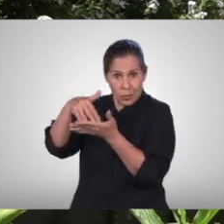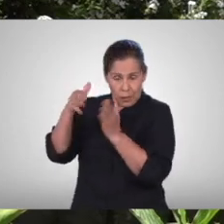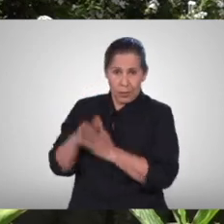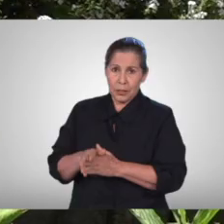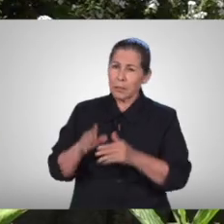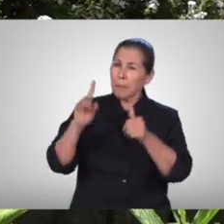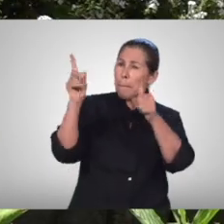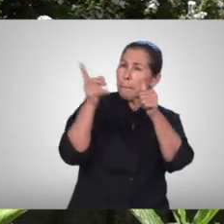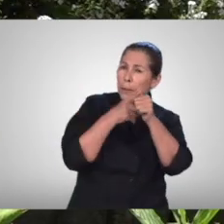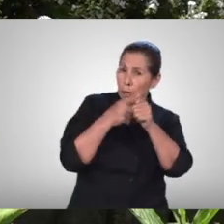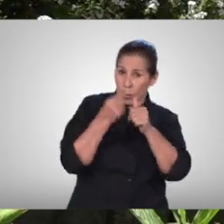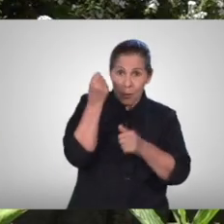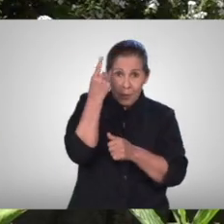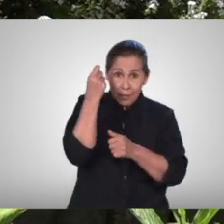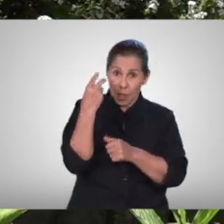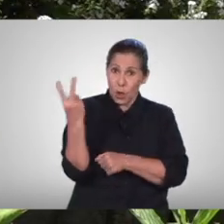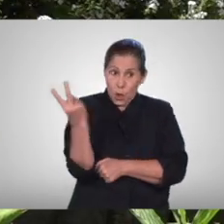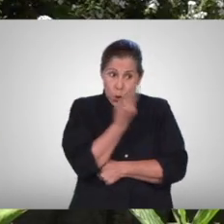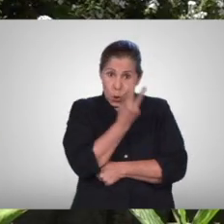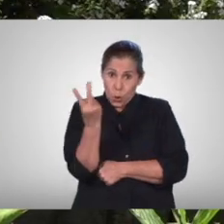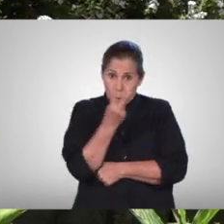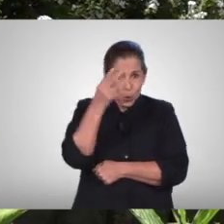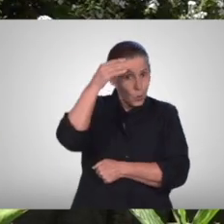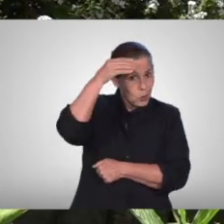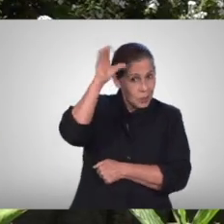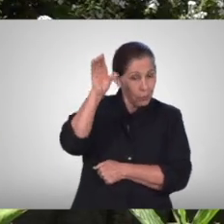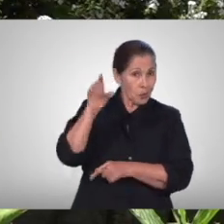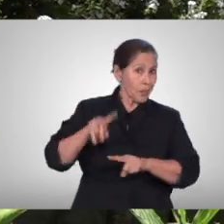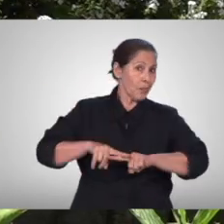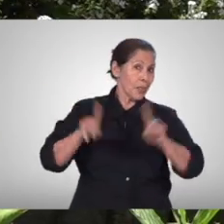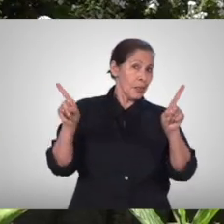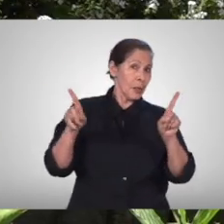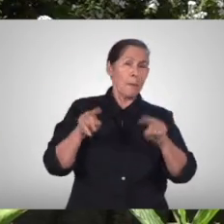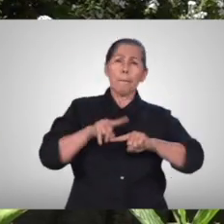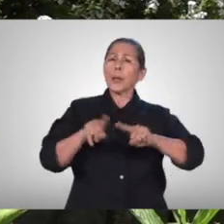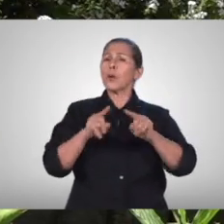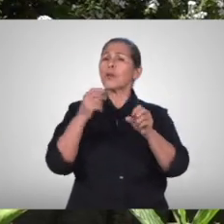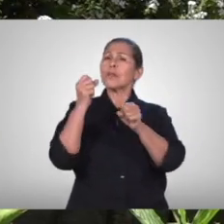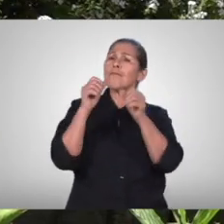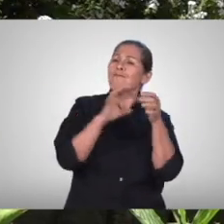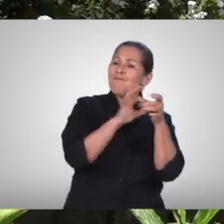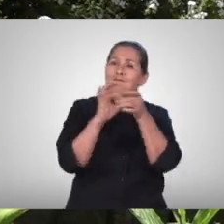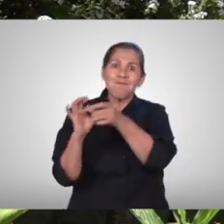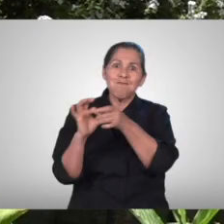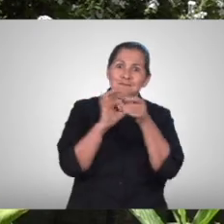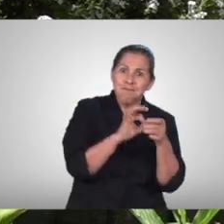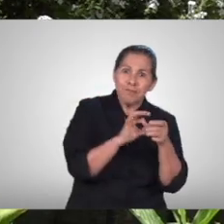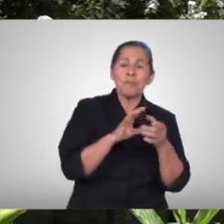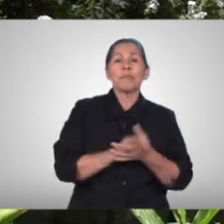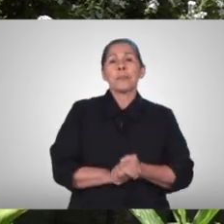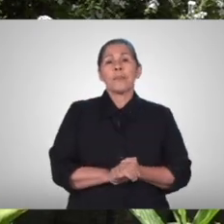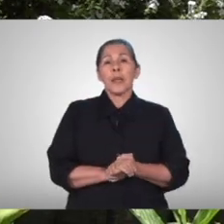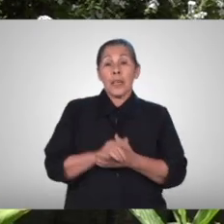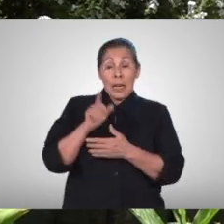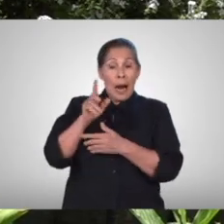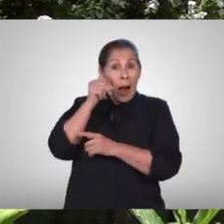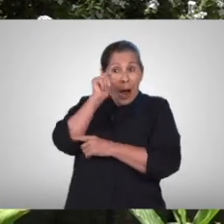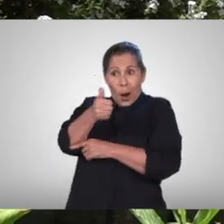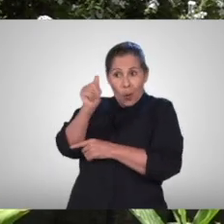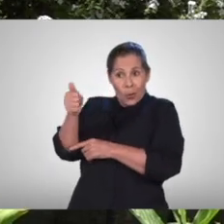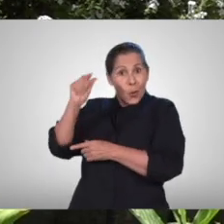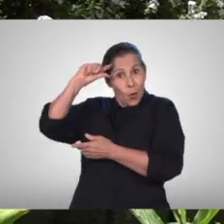entender que son dos conceptos muy diferentes pero que a su vez se relacionan entre sí el autogobierno